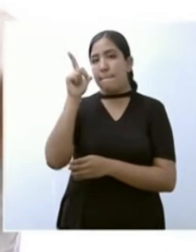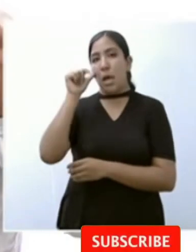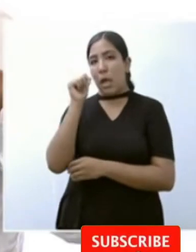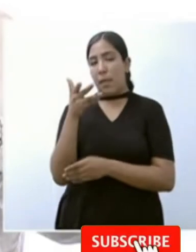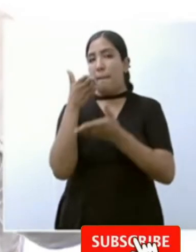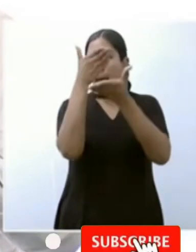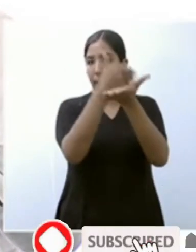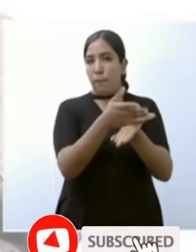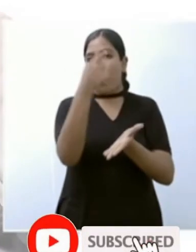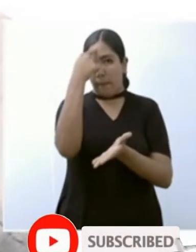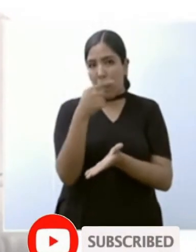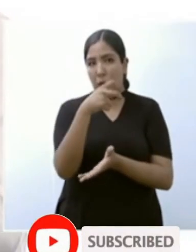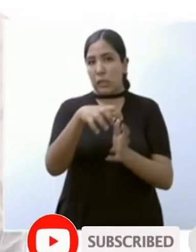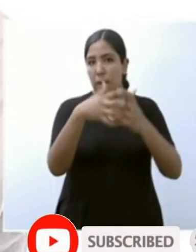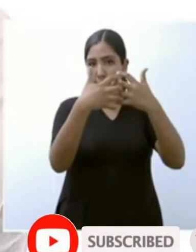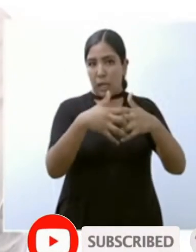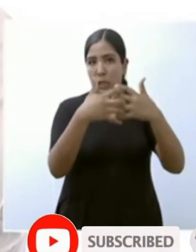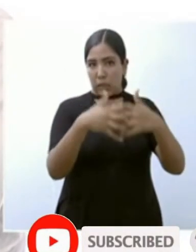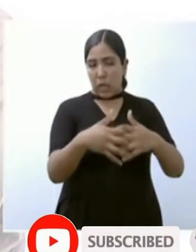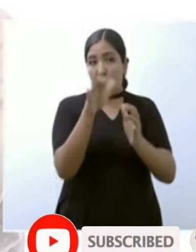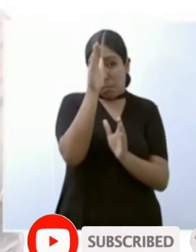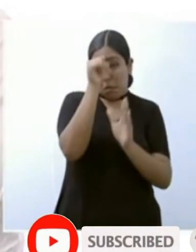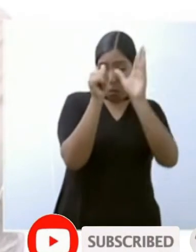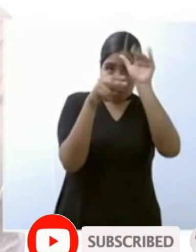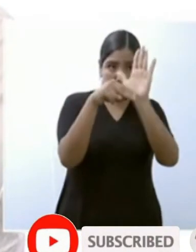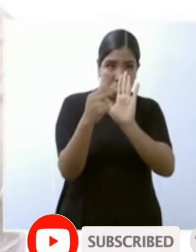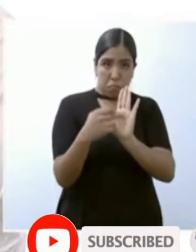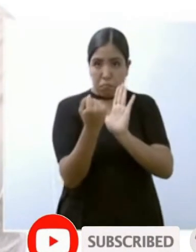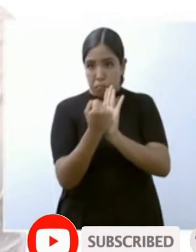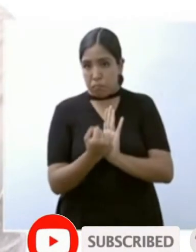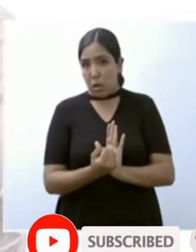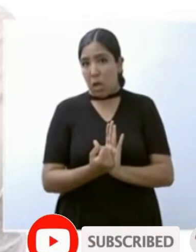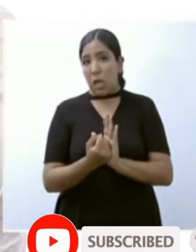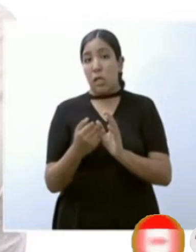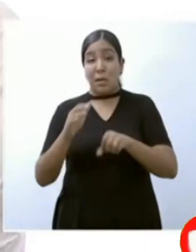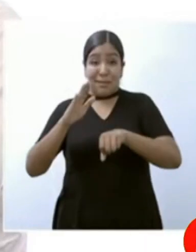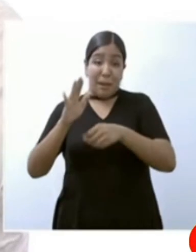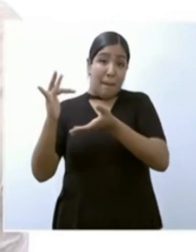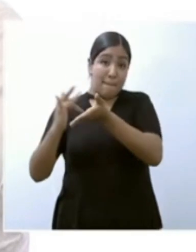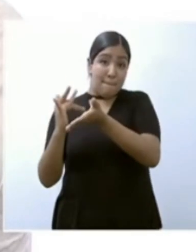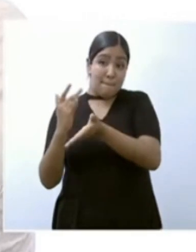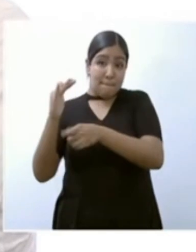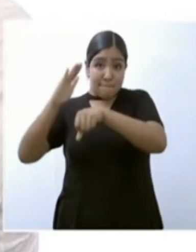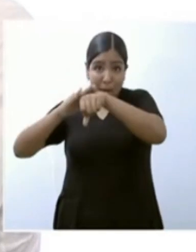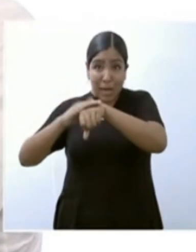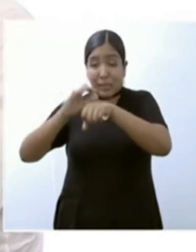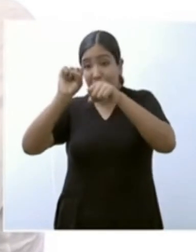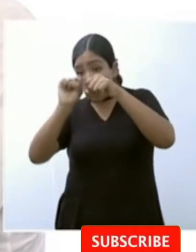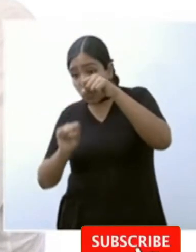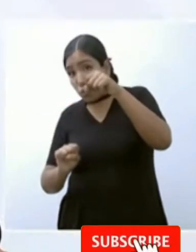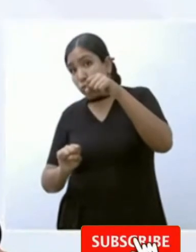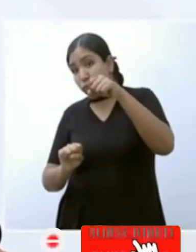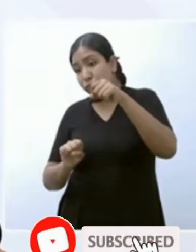va a seguir llegando inversión a Veracruz al sureste y nos da pues mucho gusto